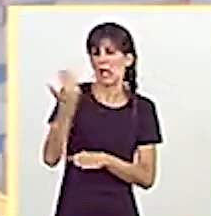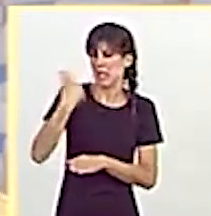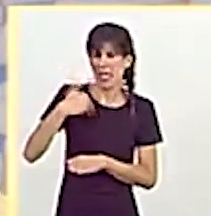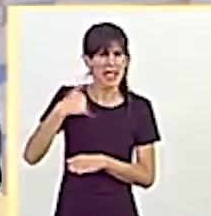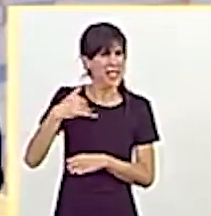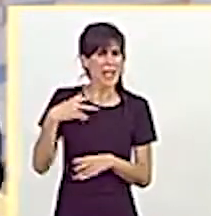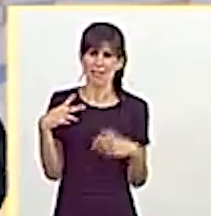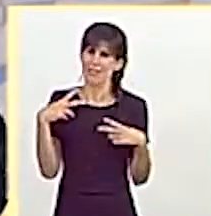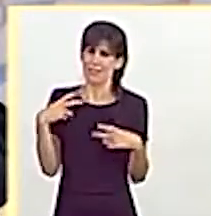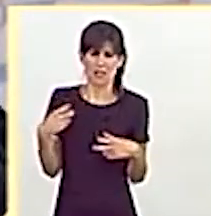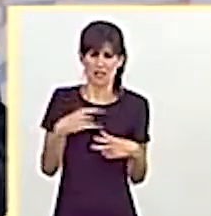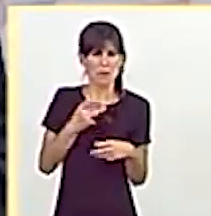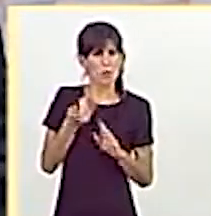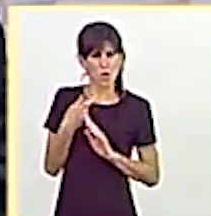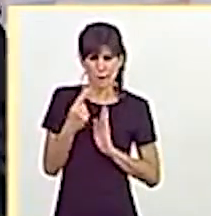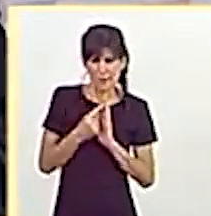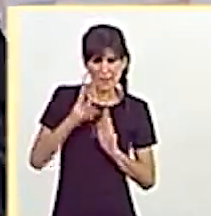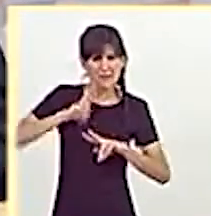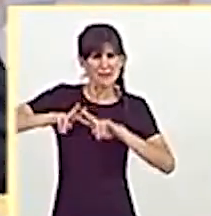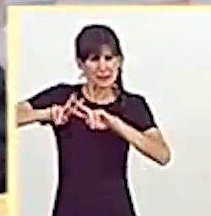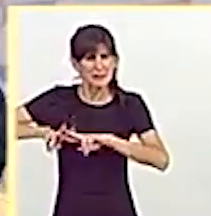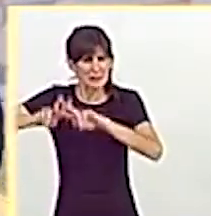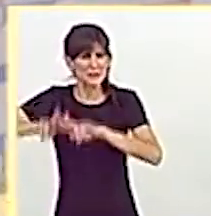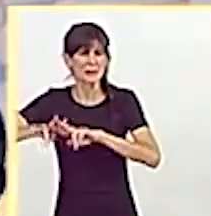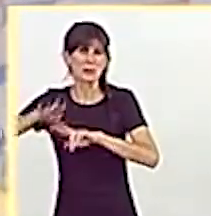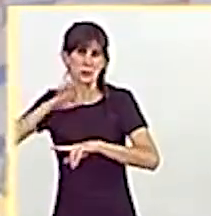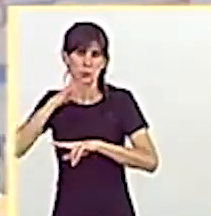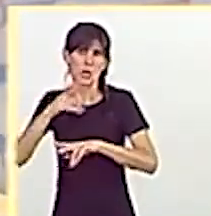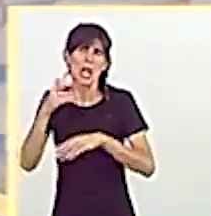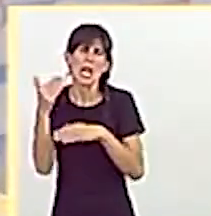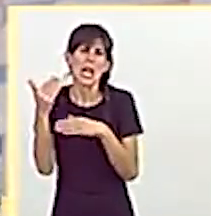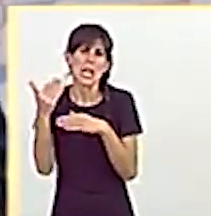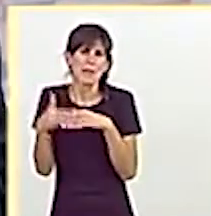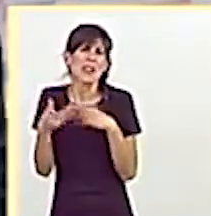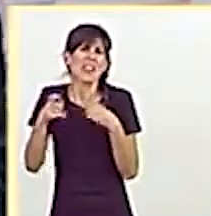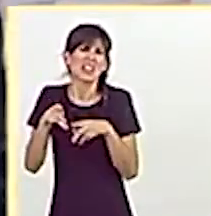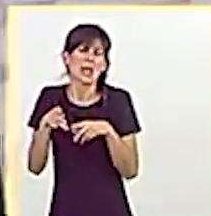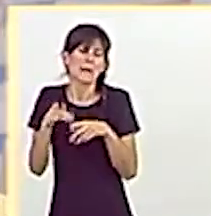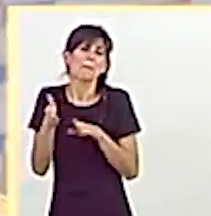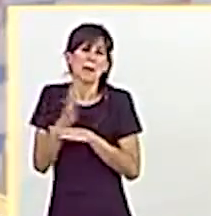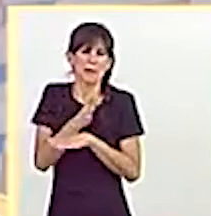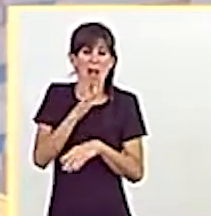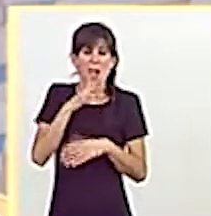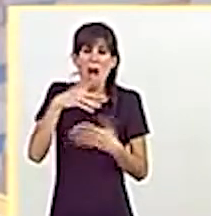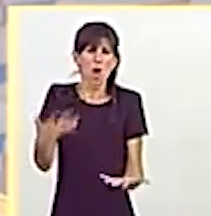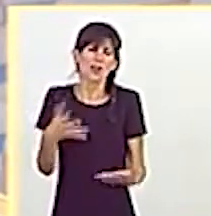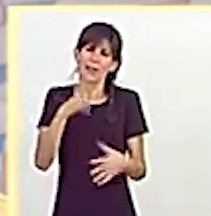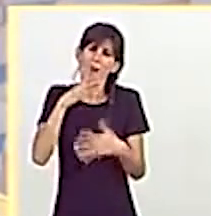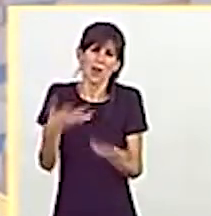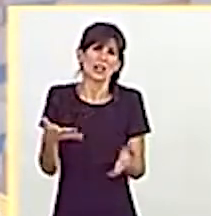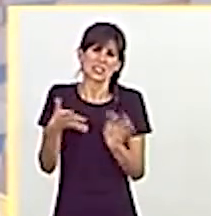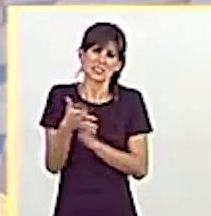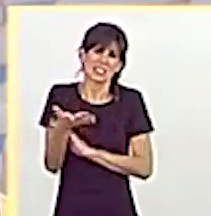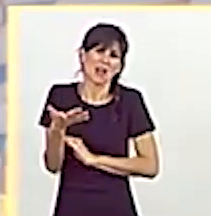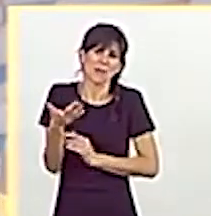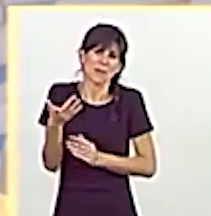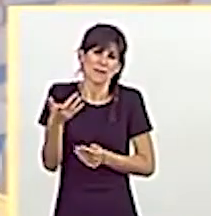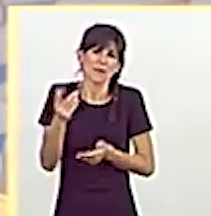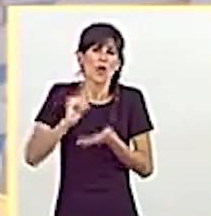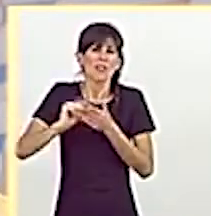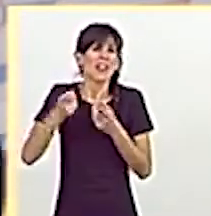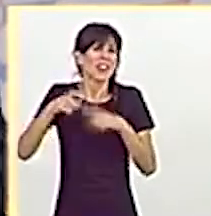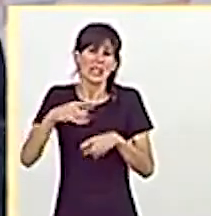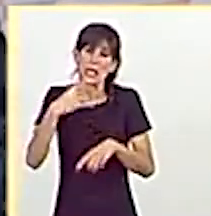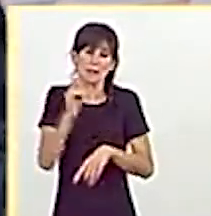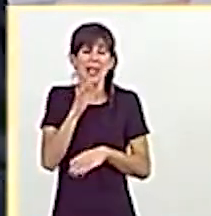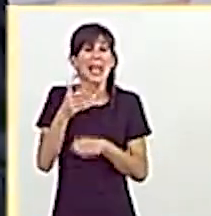medidas de limitación de las posibilidades de pedir cita previa. Con lo cual, eso al día de hoy no acontece ante ninguna oficina de citas. Y, por el